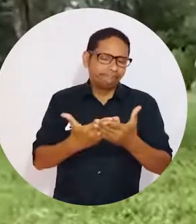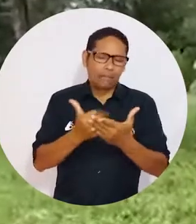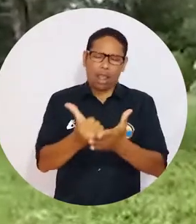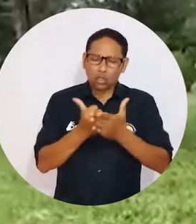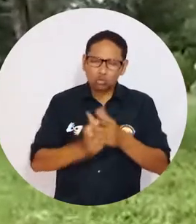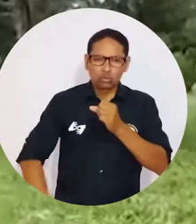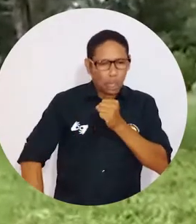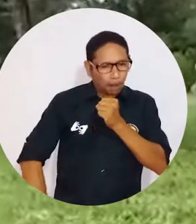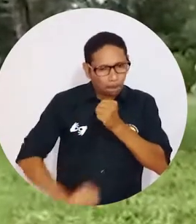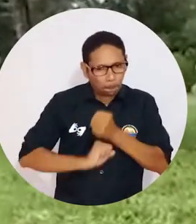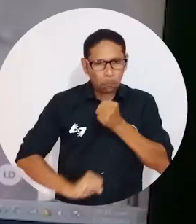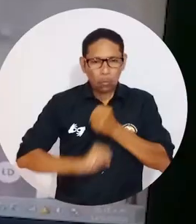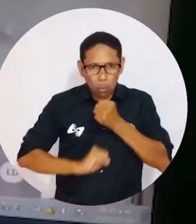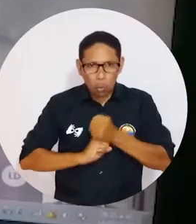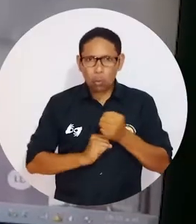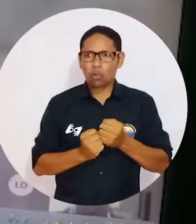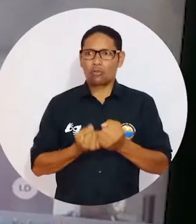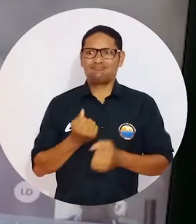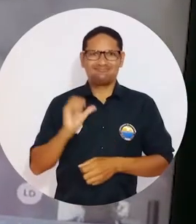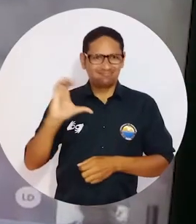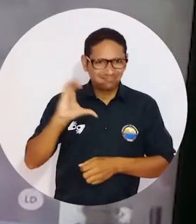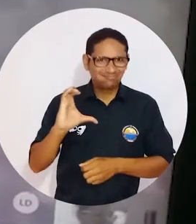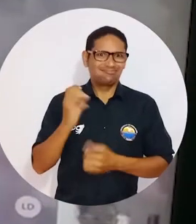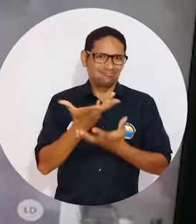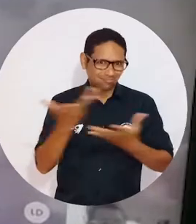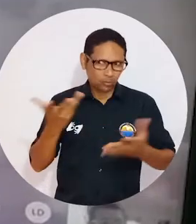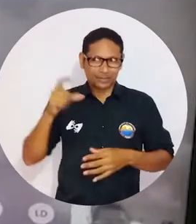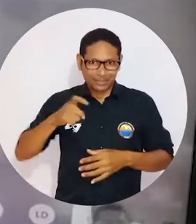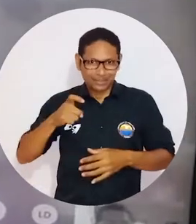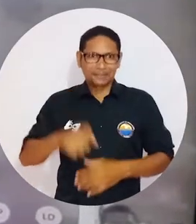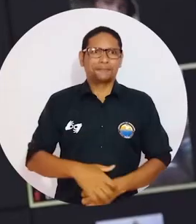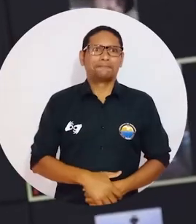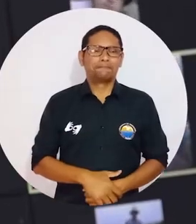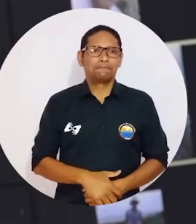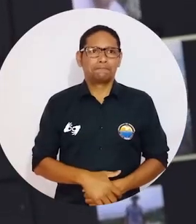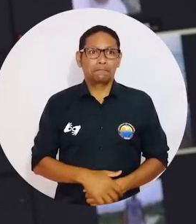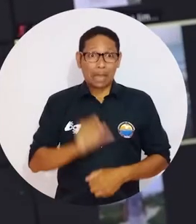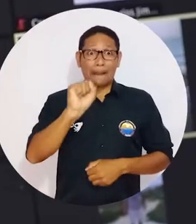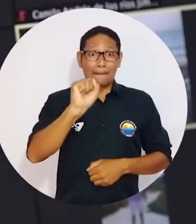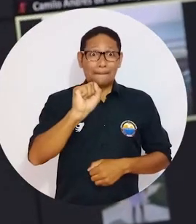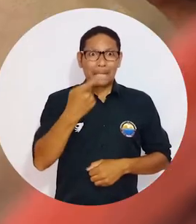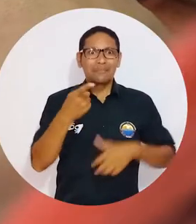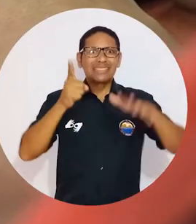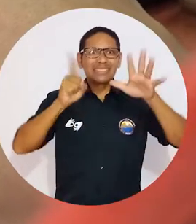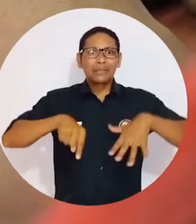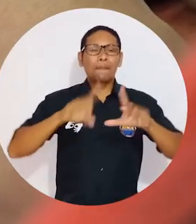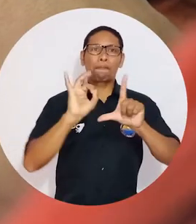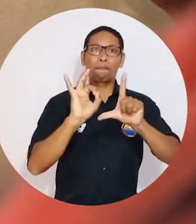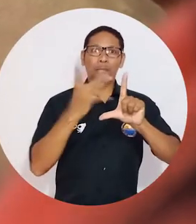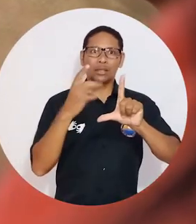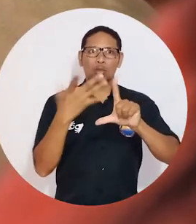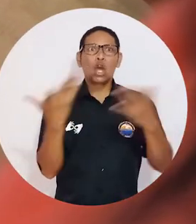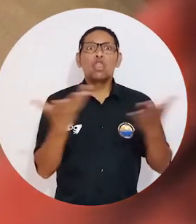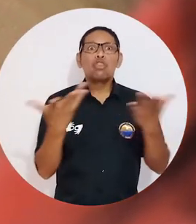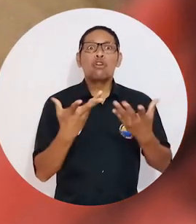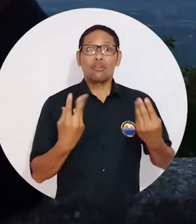en sostenimiento. Luego de haber cursado el primer semestre en la virtualidad desde Fundación Magdalena, el